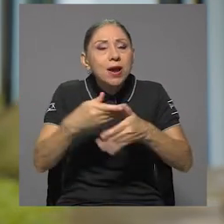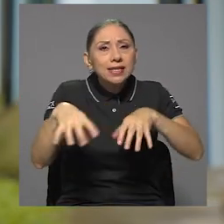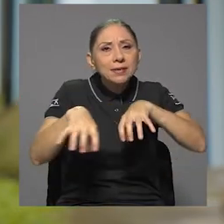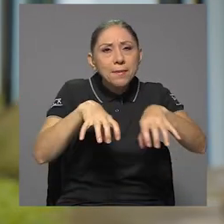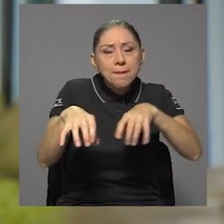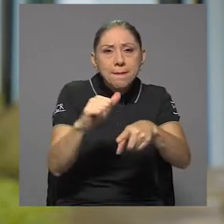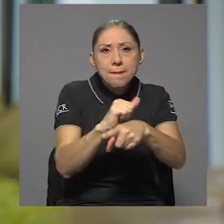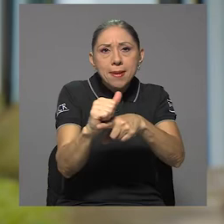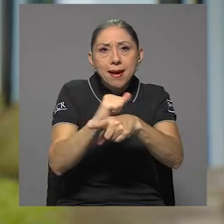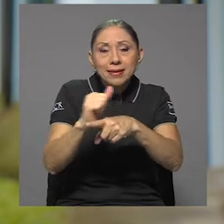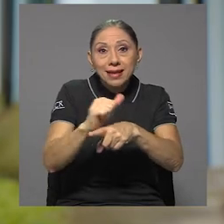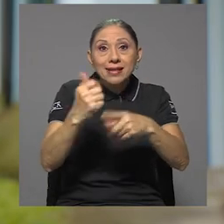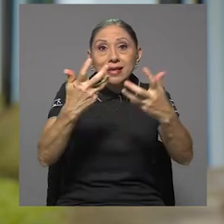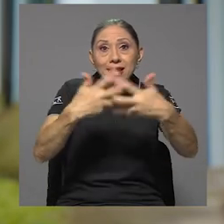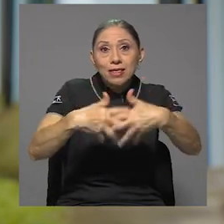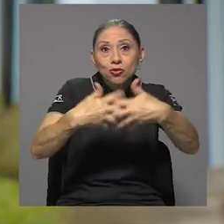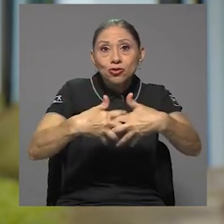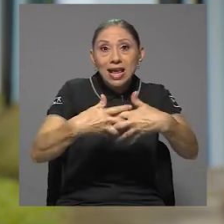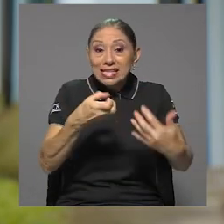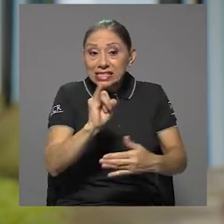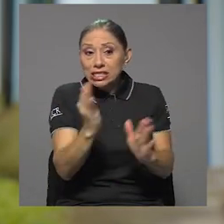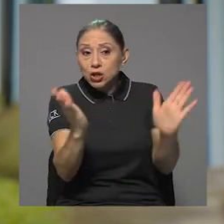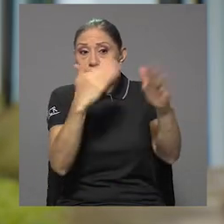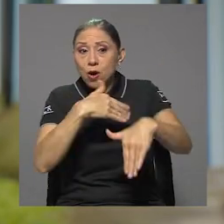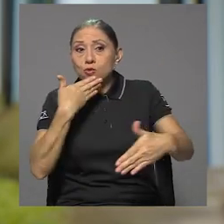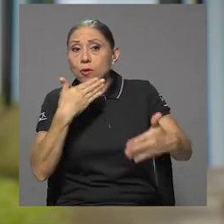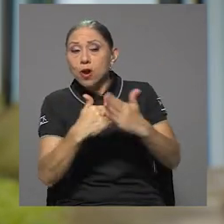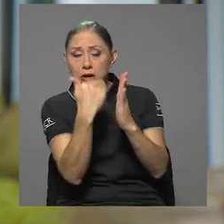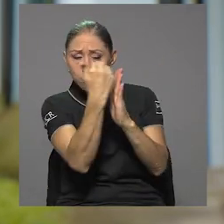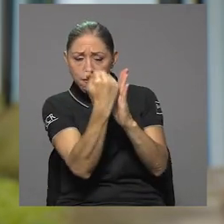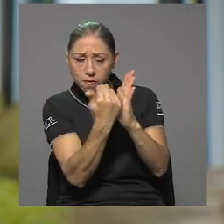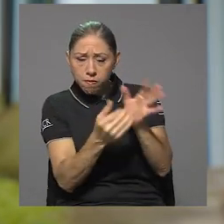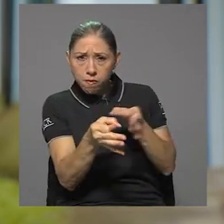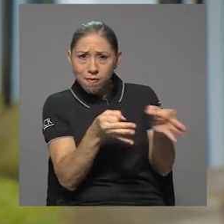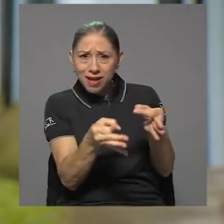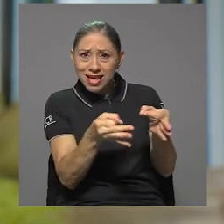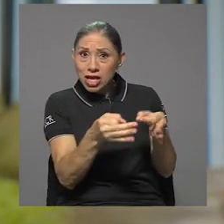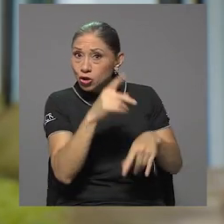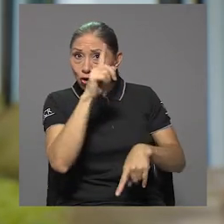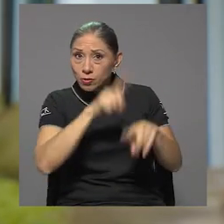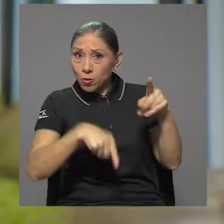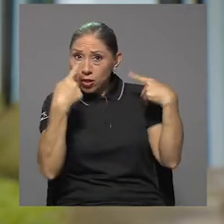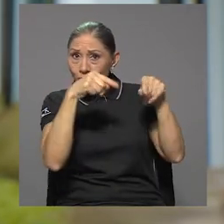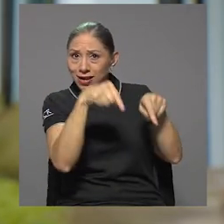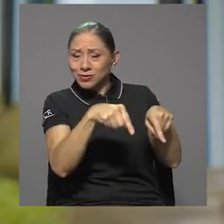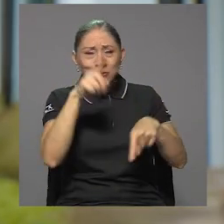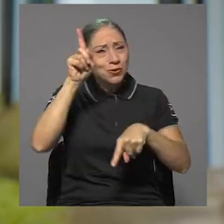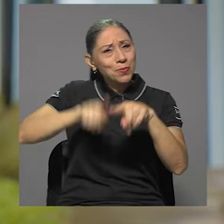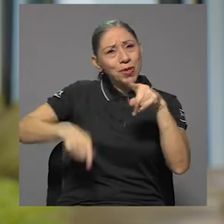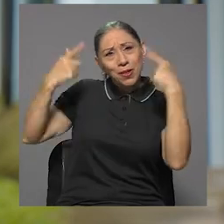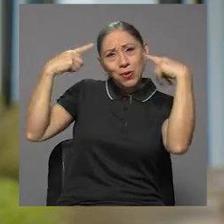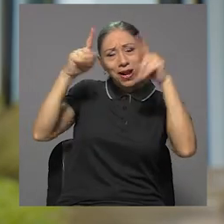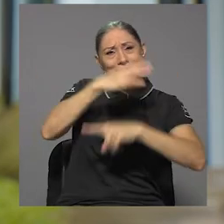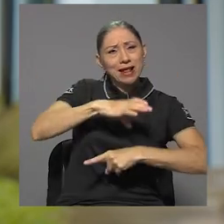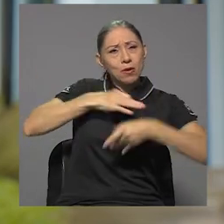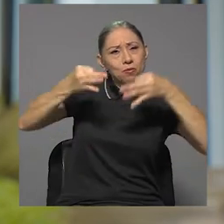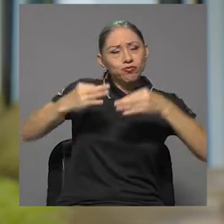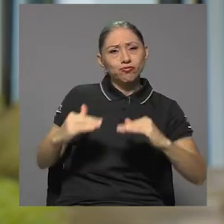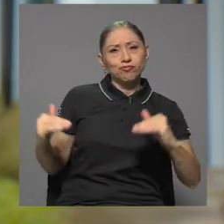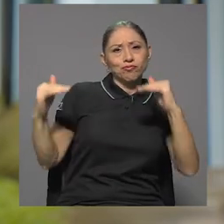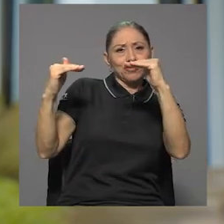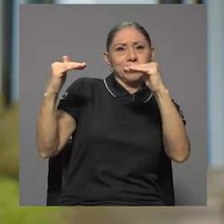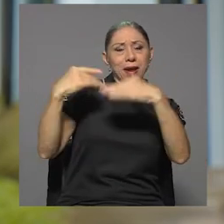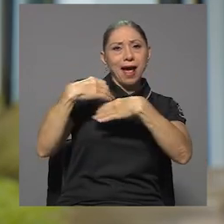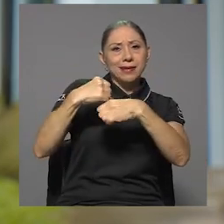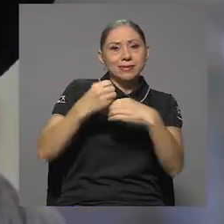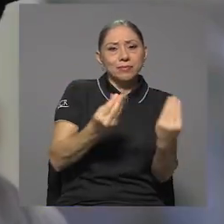se deben de realizar en la industria. Sin un buen manual de la calidad no es posible mantener altos estándares o tener un buen procedimiento para realizar X o